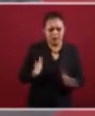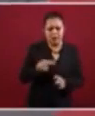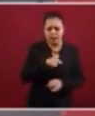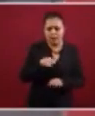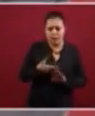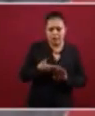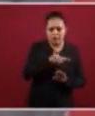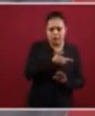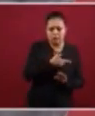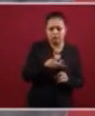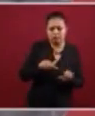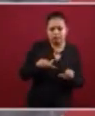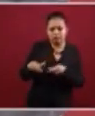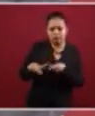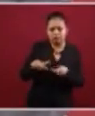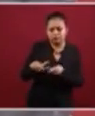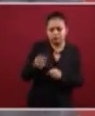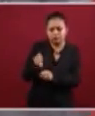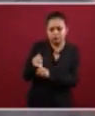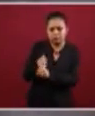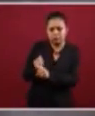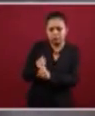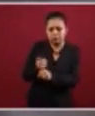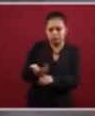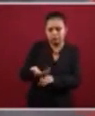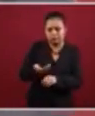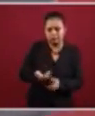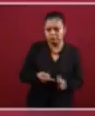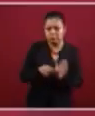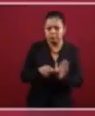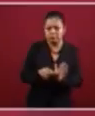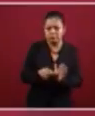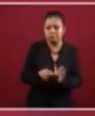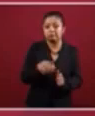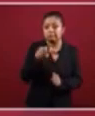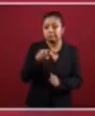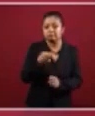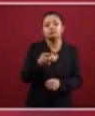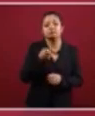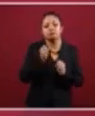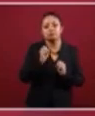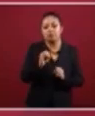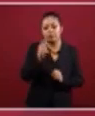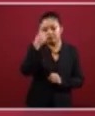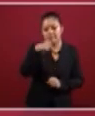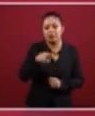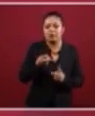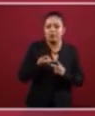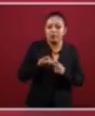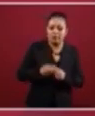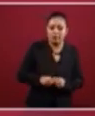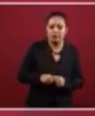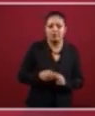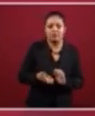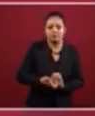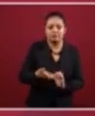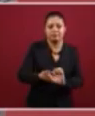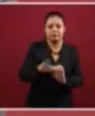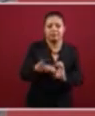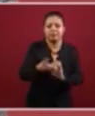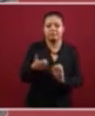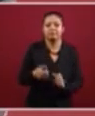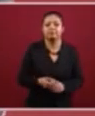y lanzamos la convocatoria para la construcción. Tenemos